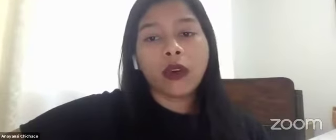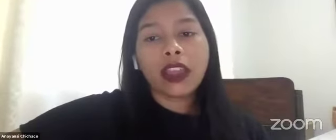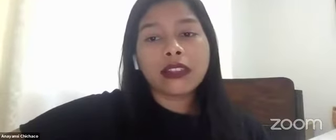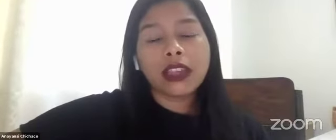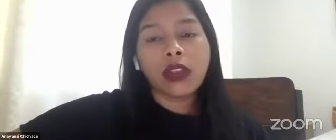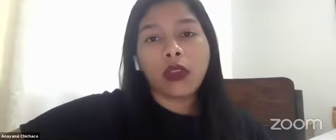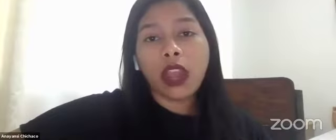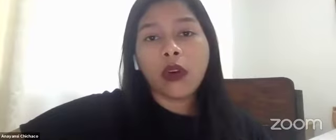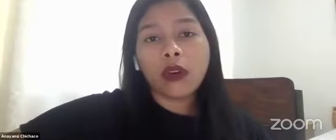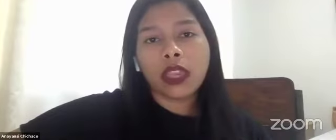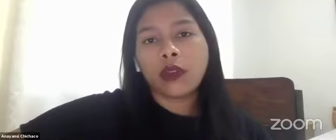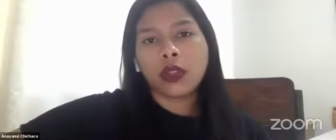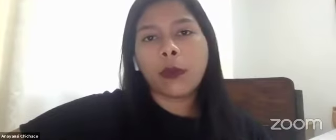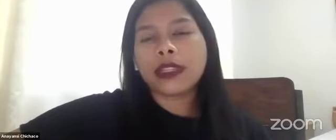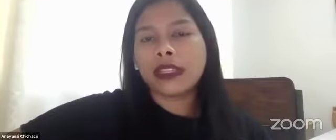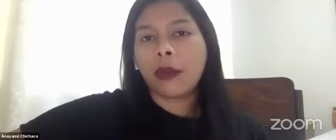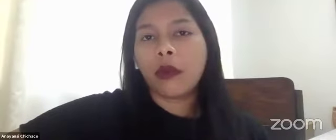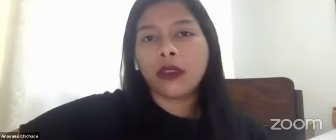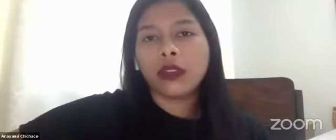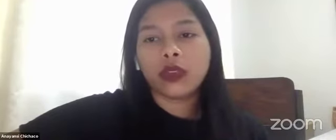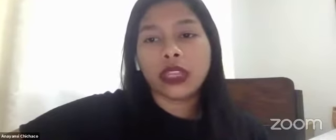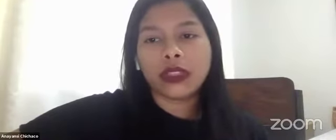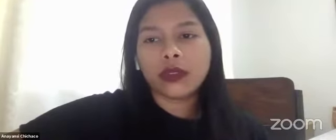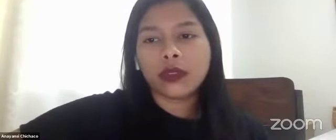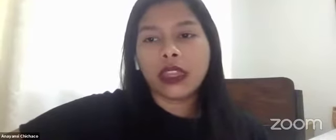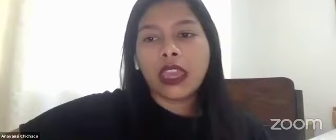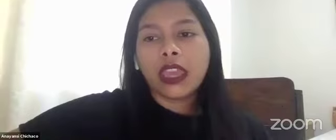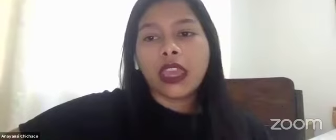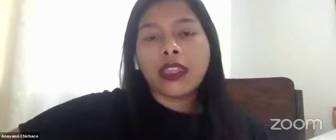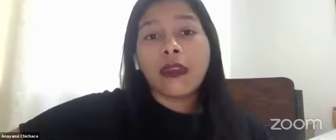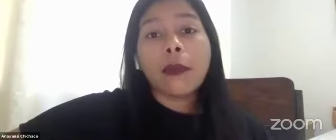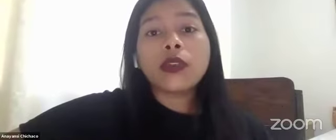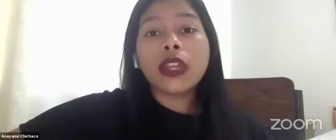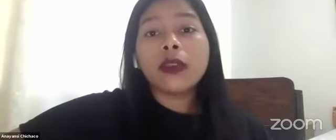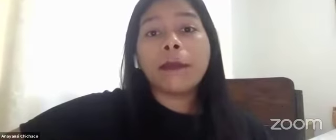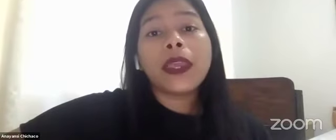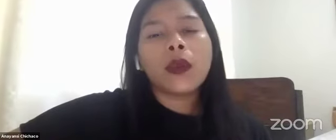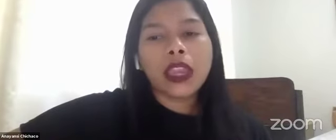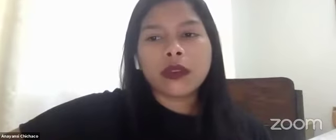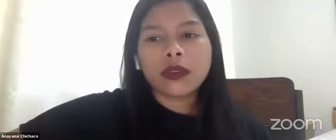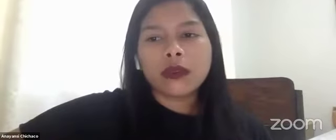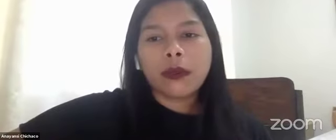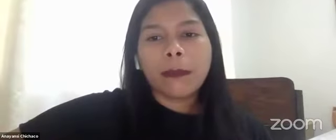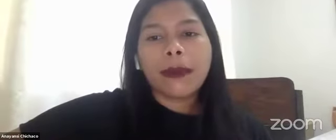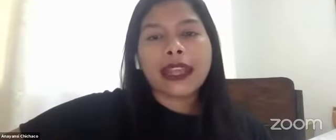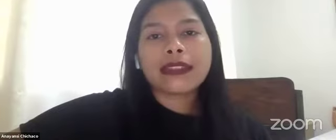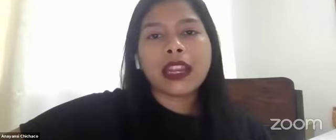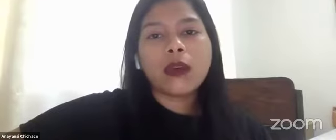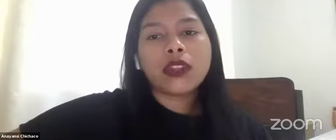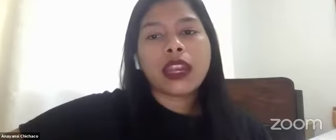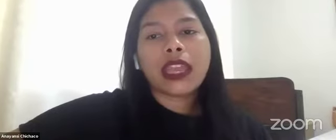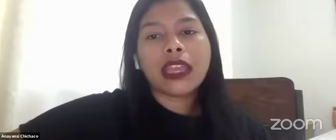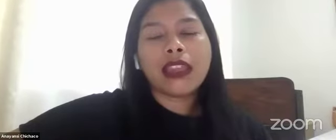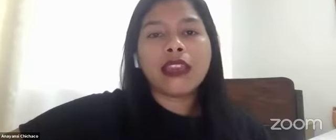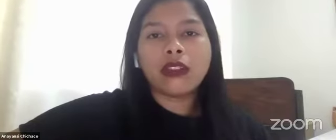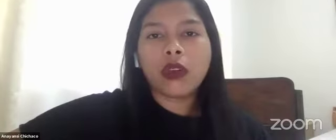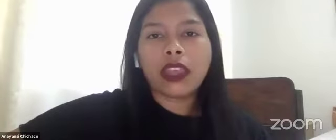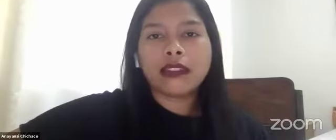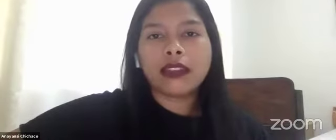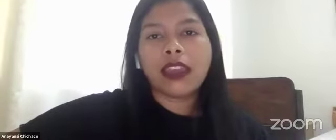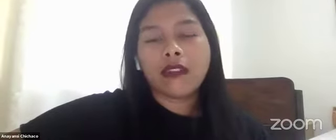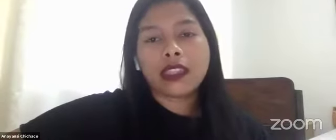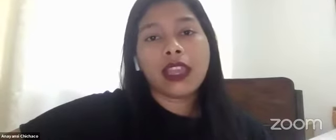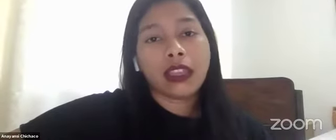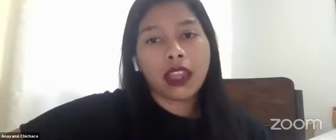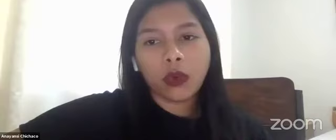como en las historias y los diálogos que nosotros presentamos en nuestros centros. Debemos ser pioneros para hacer escuchar estas